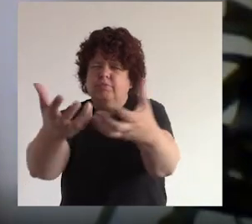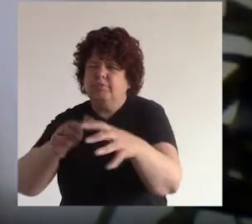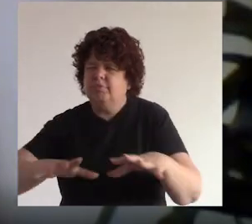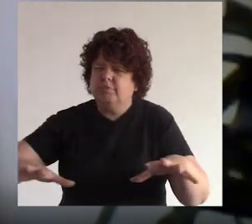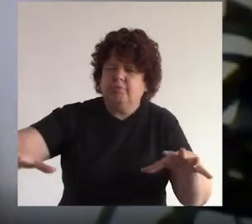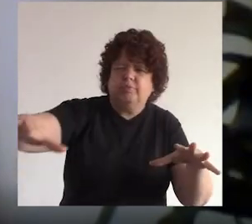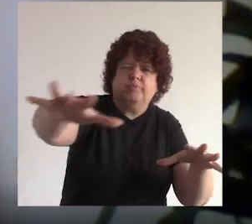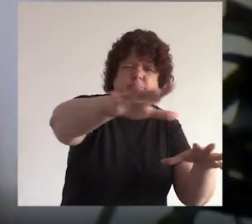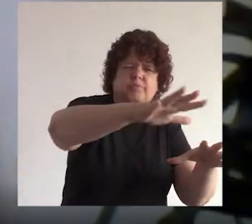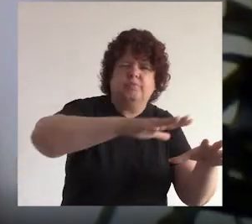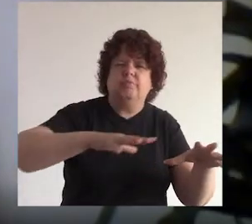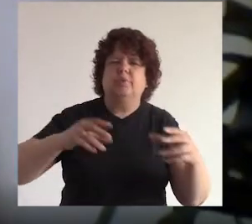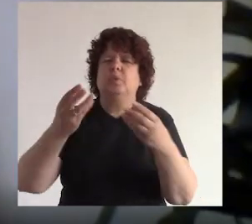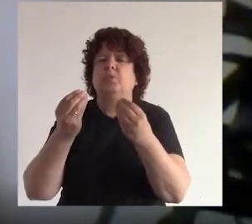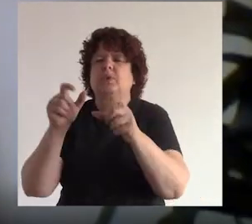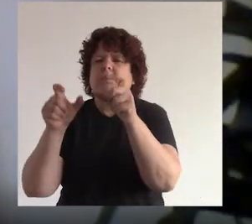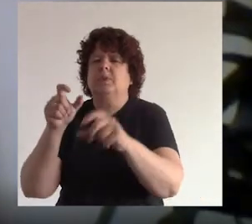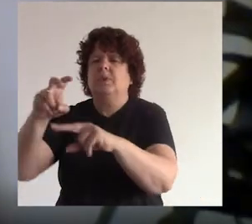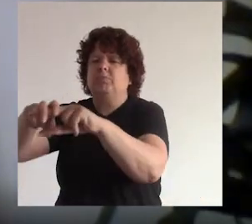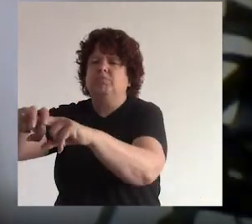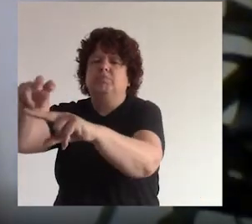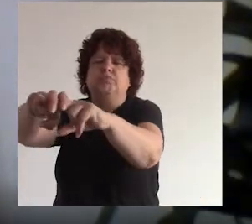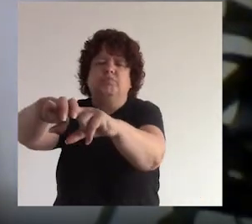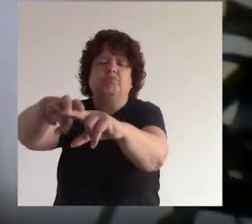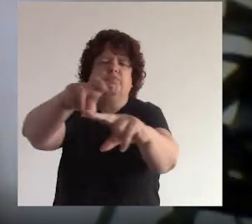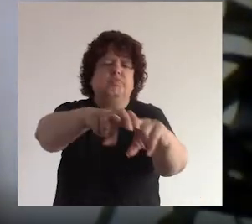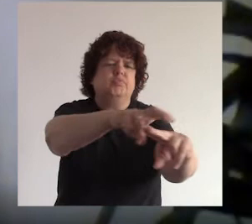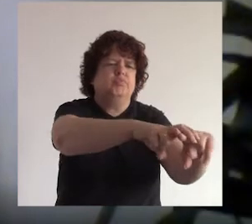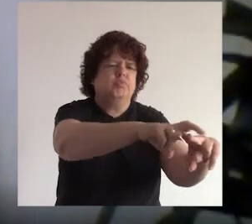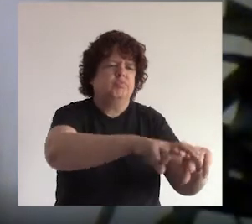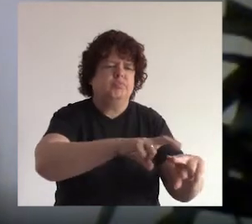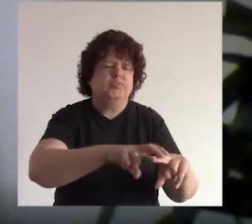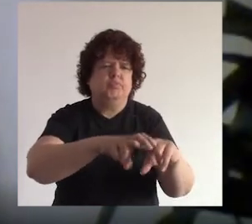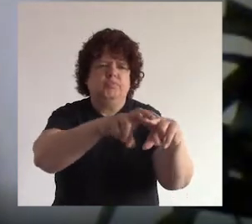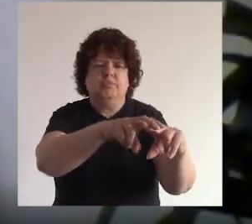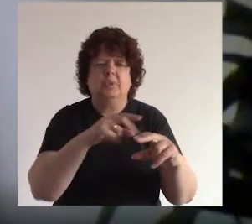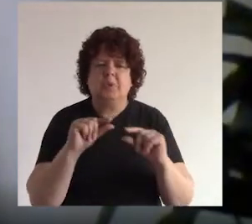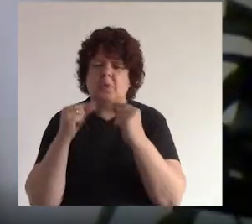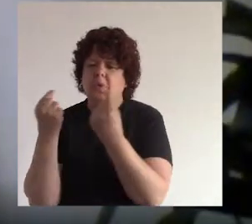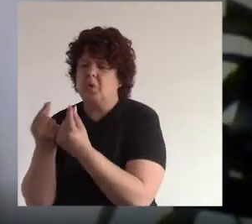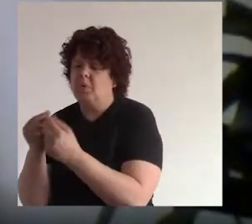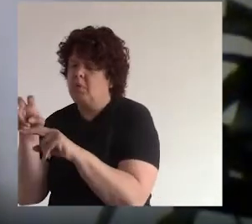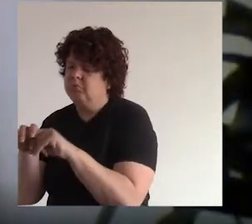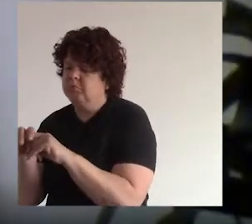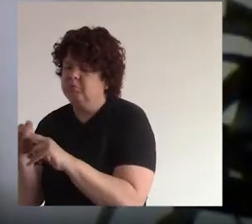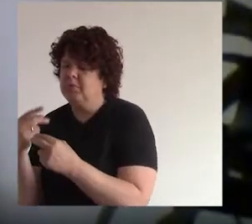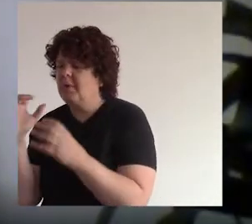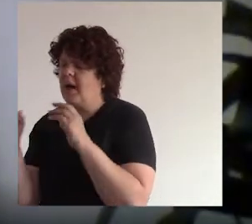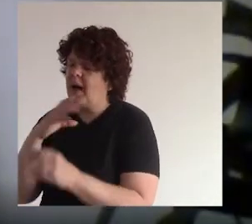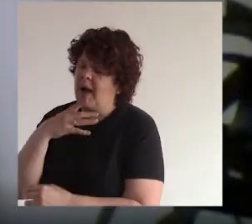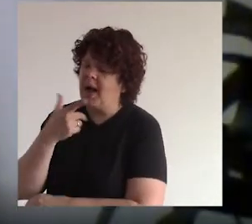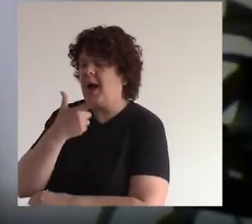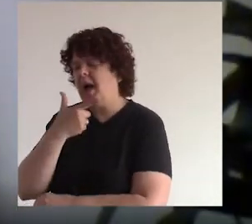extensa y un montón de personas sentadas en grupitos en el pasto ¿sí? nosotros estamos en uno de esos grupitos sentados